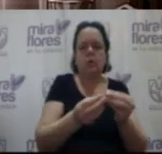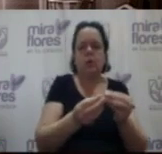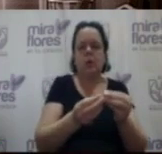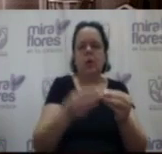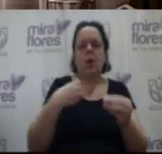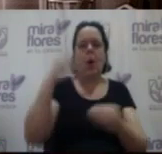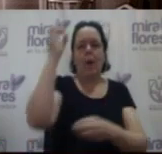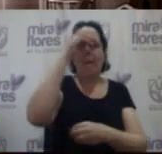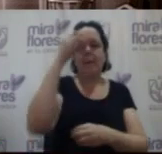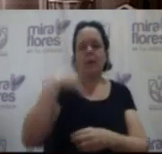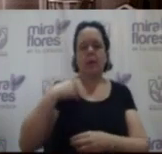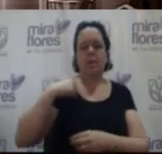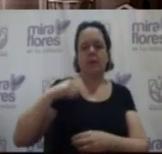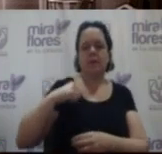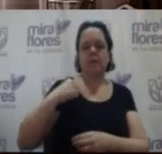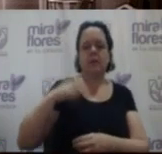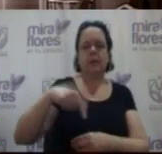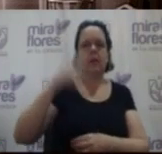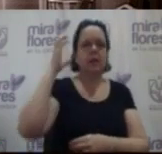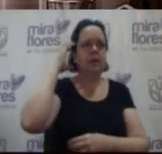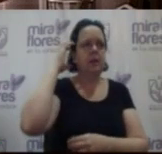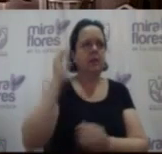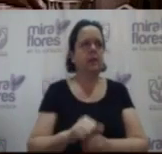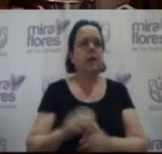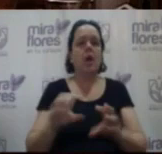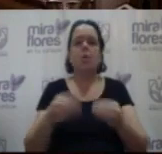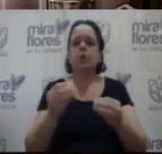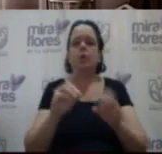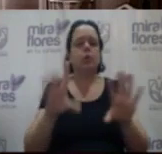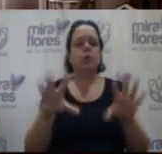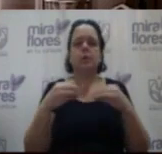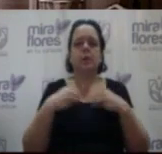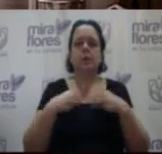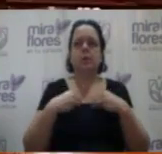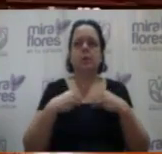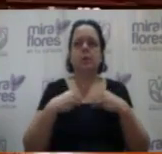nuevo solicitud de camisonificación. Muchas gracias.